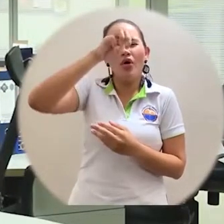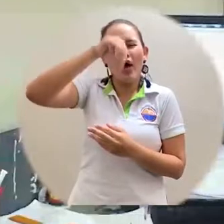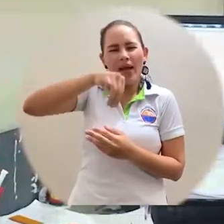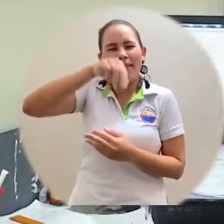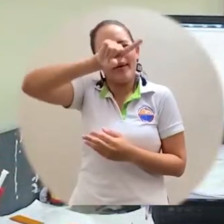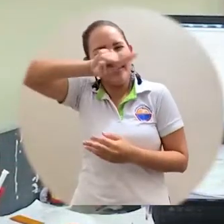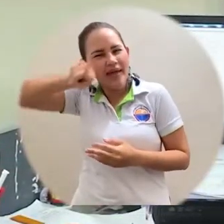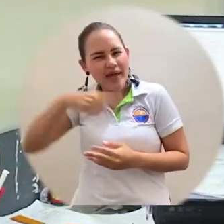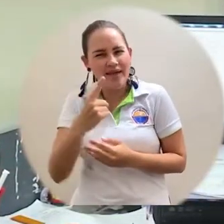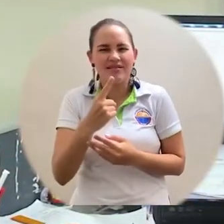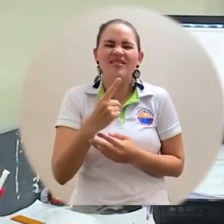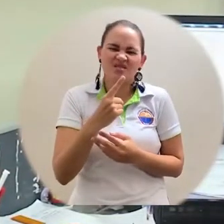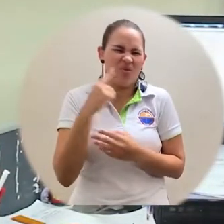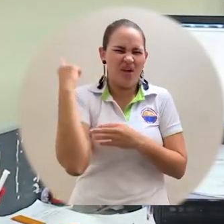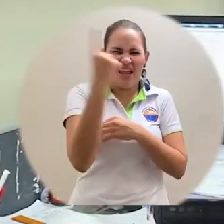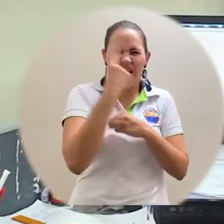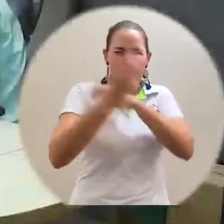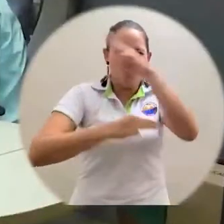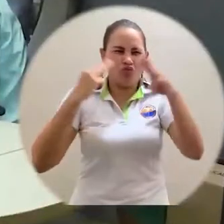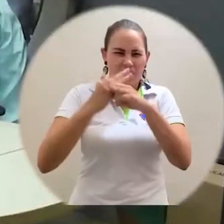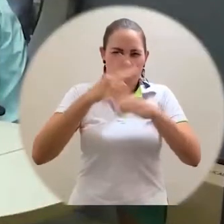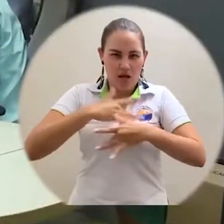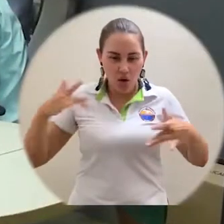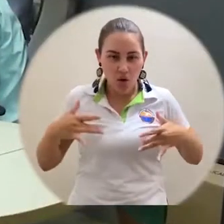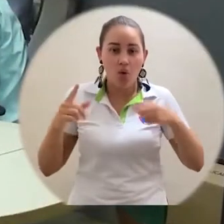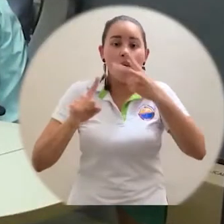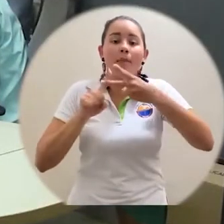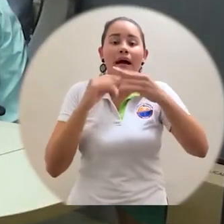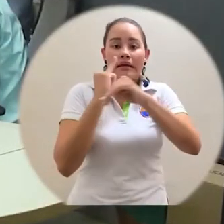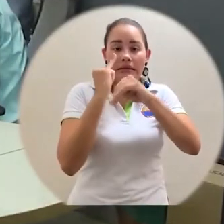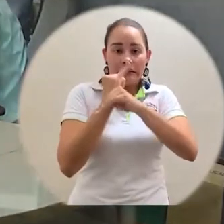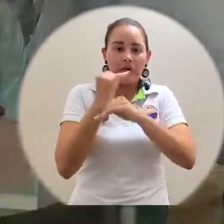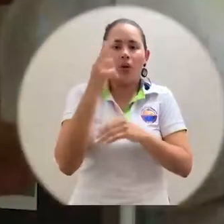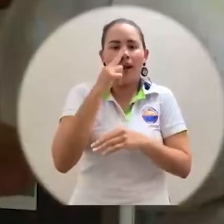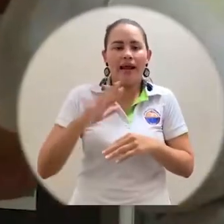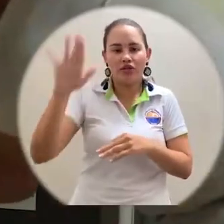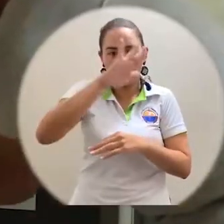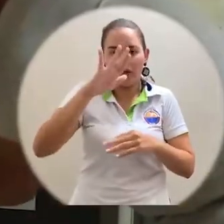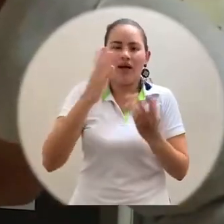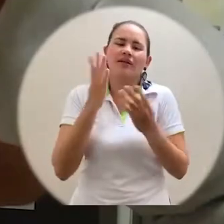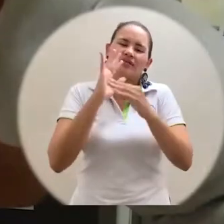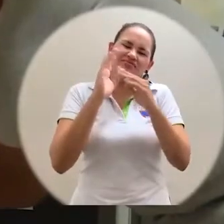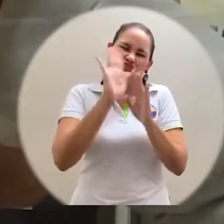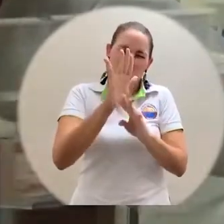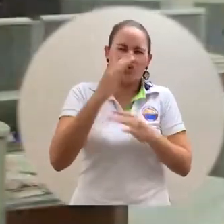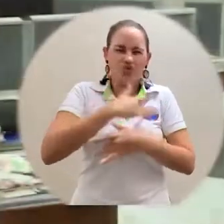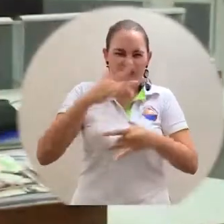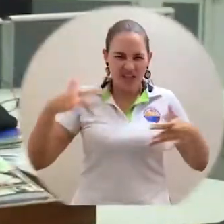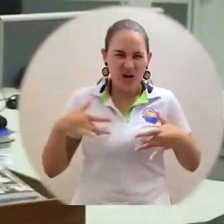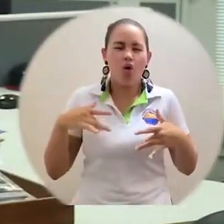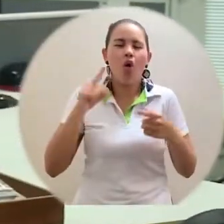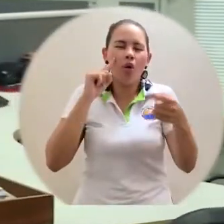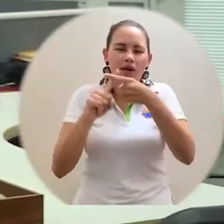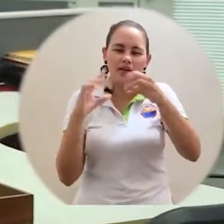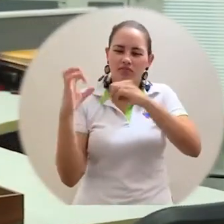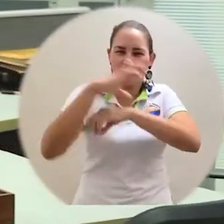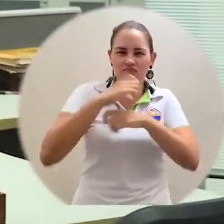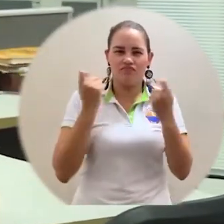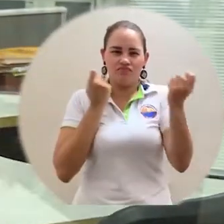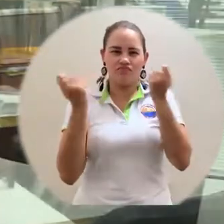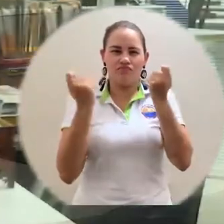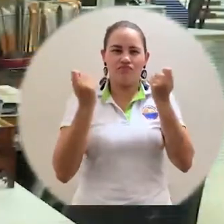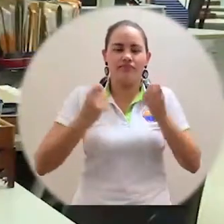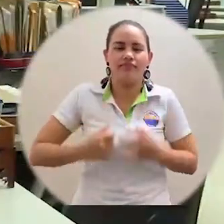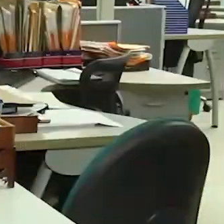concordancia con las directrices de la Organización Mundial de la Salud, el Ministerio de Salud de Colombia y el Instituto Nacional de Salud para la